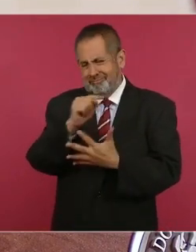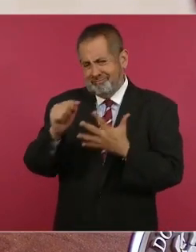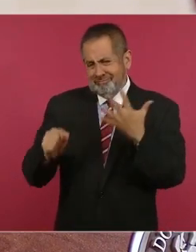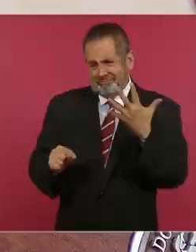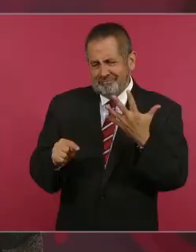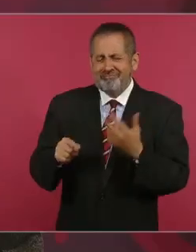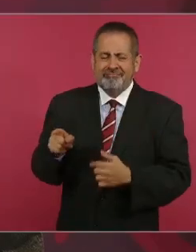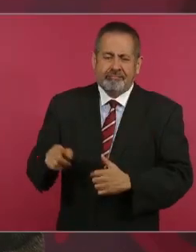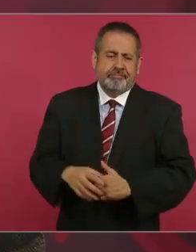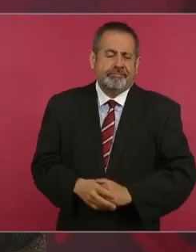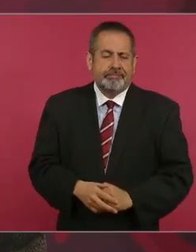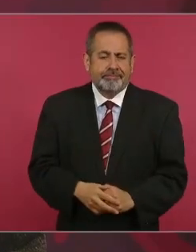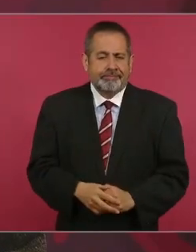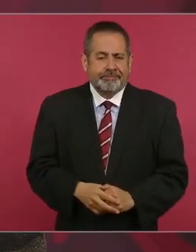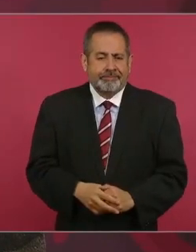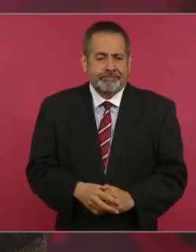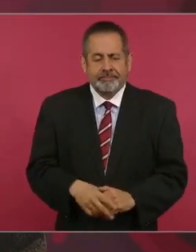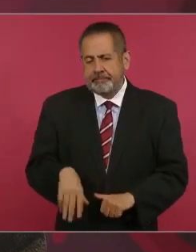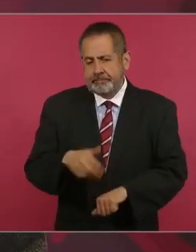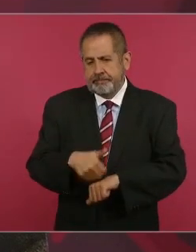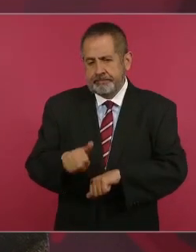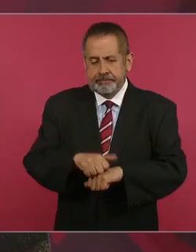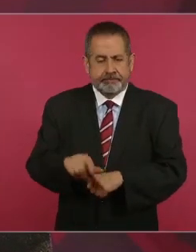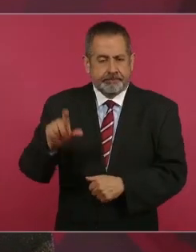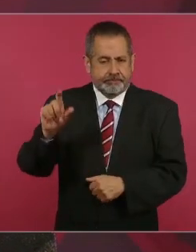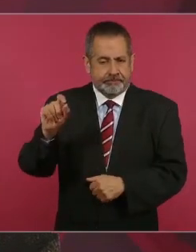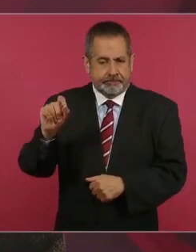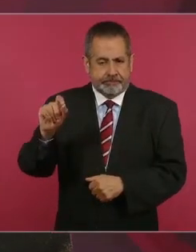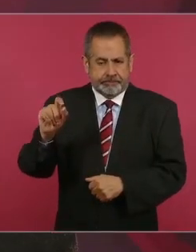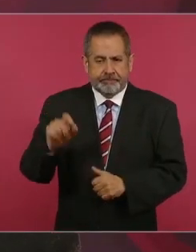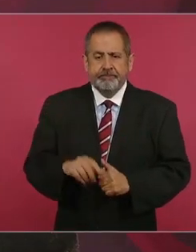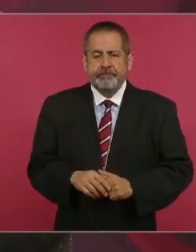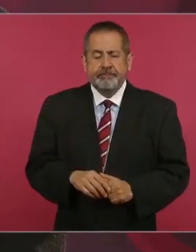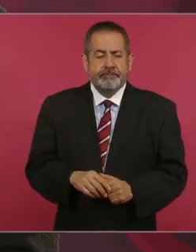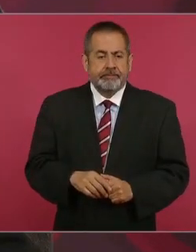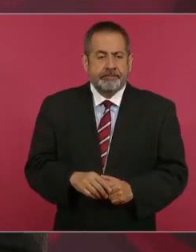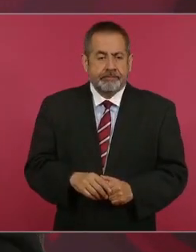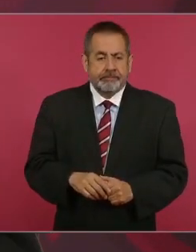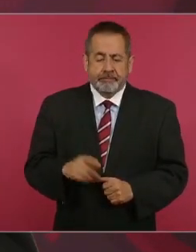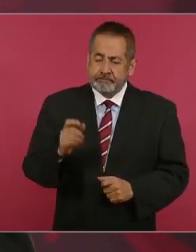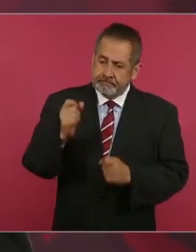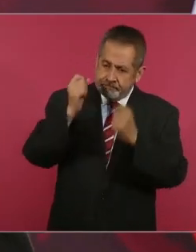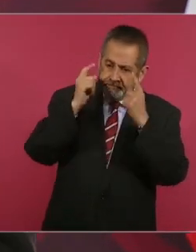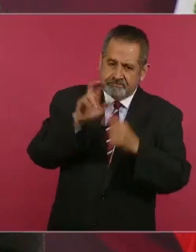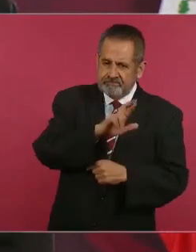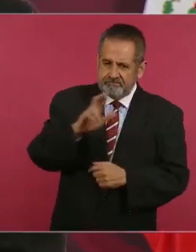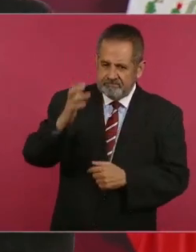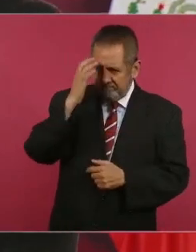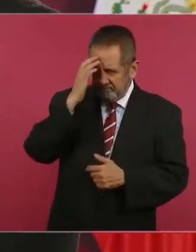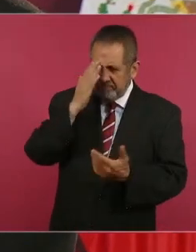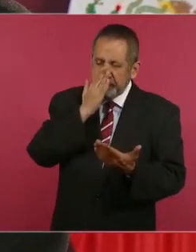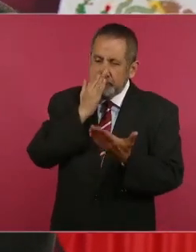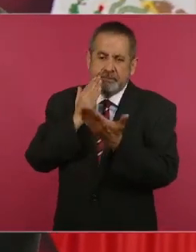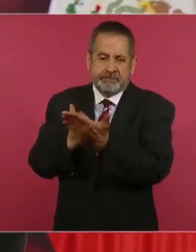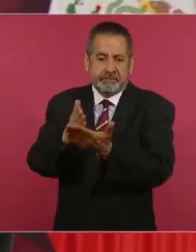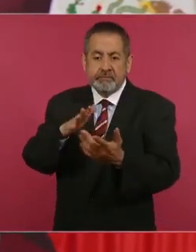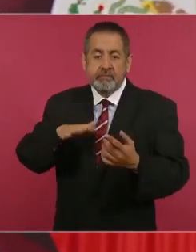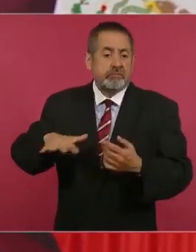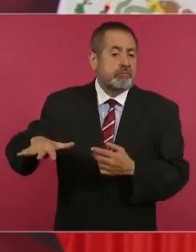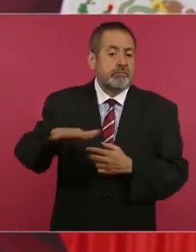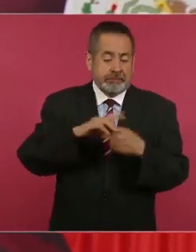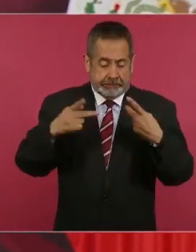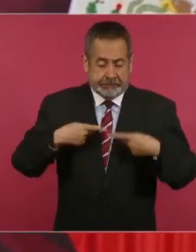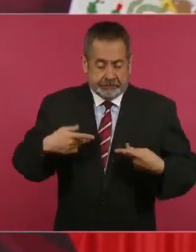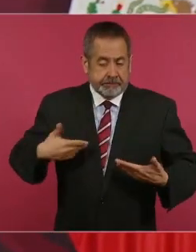20. En especial nuestro reconocimiento al pueblo de Acapulco